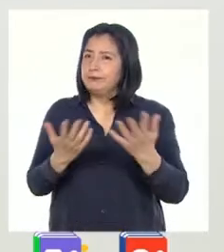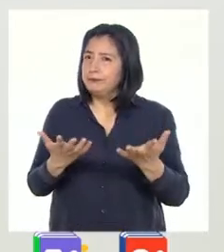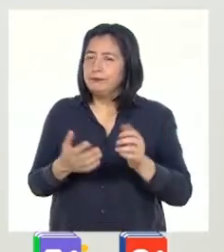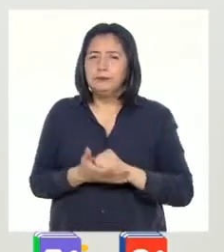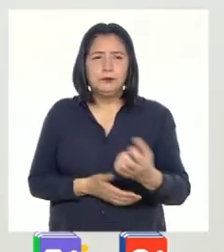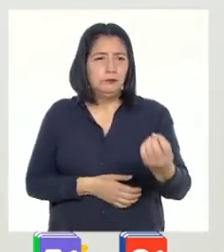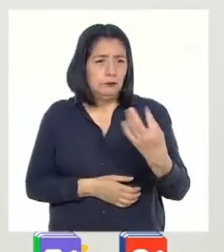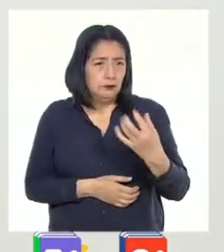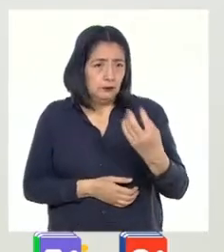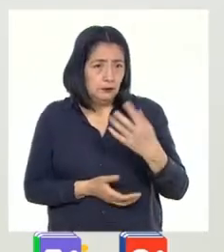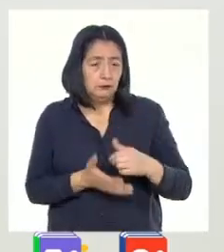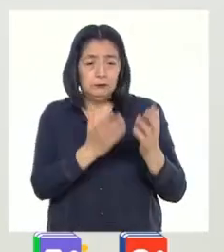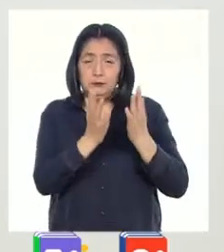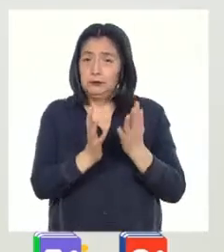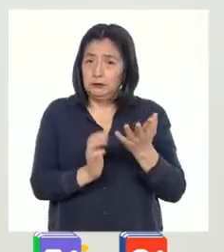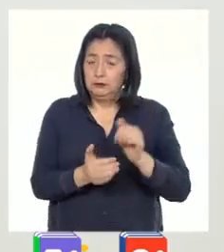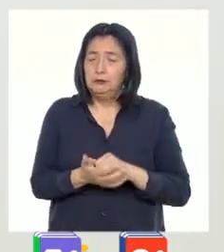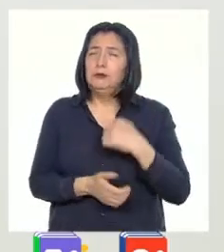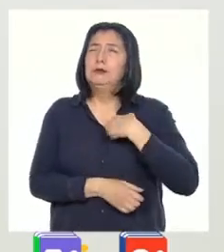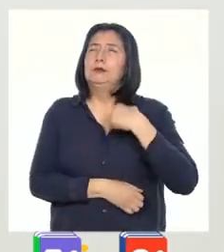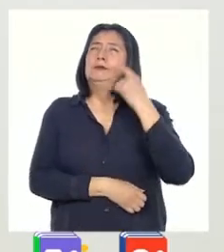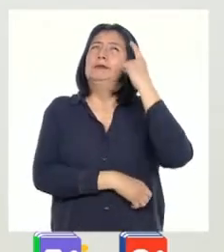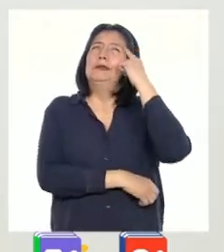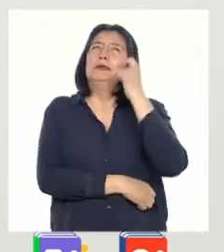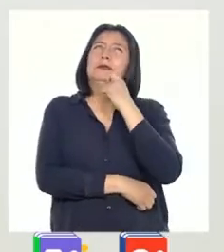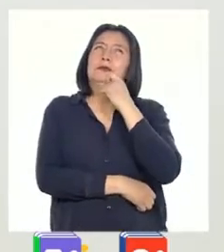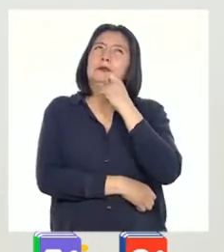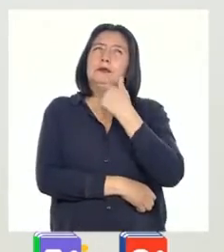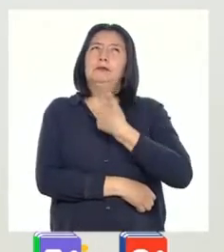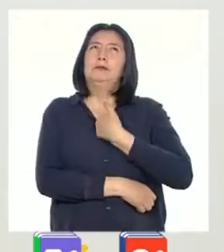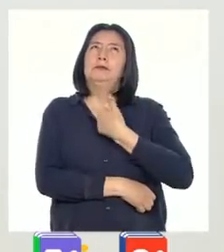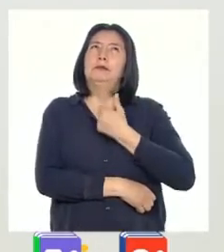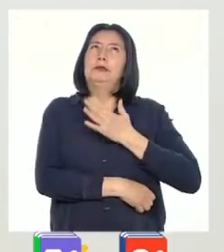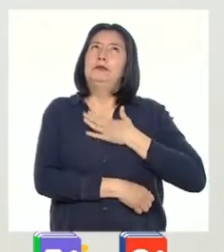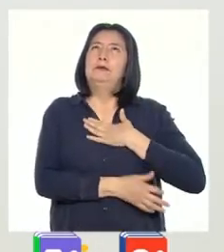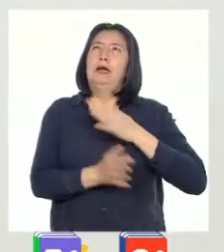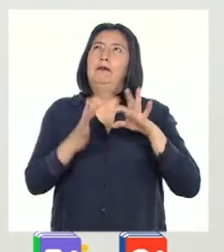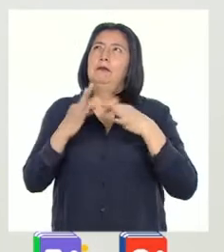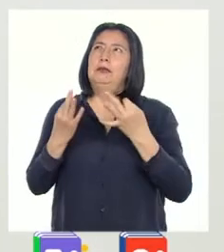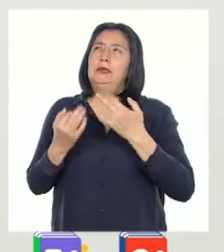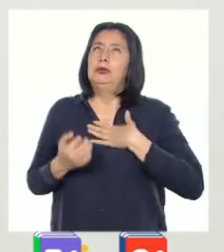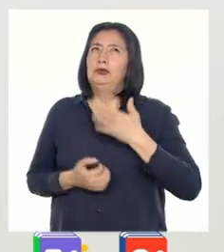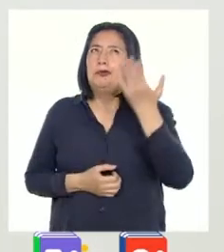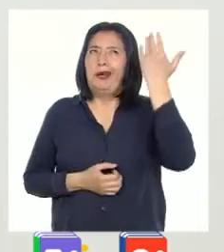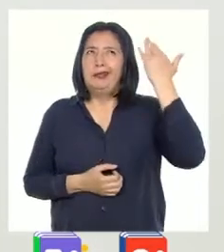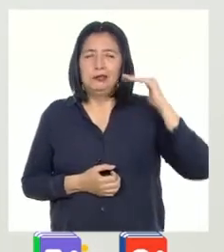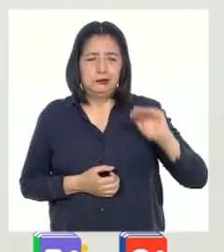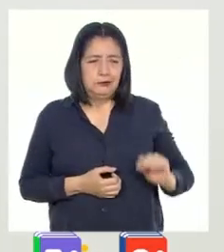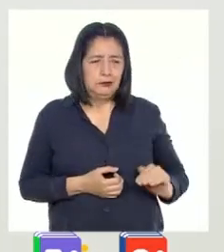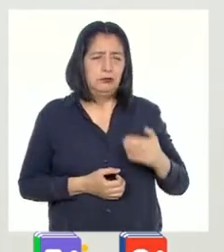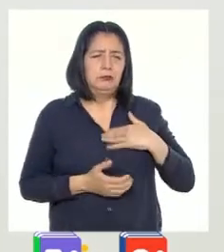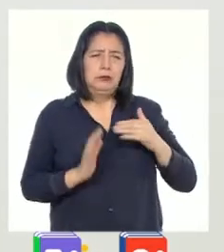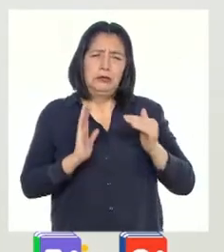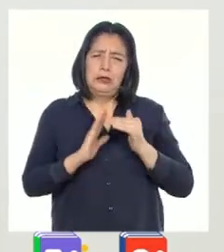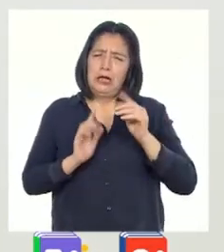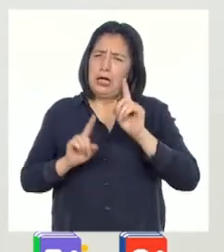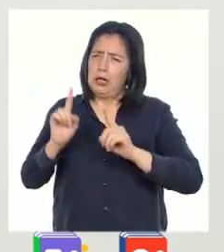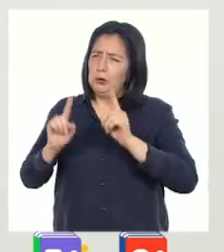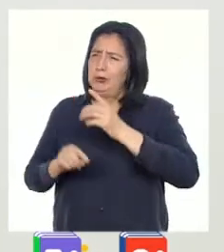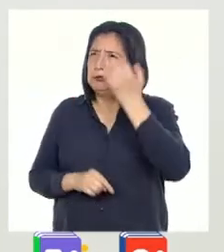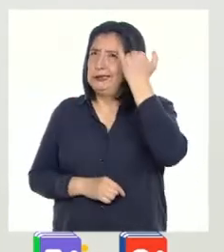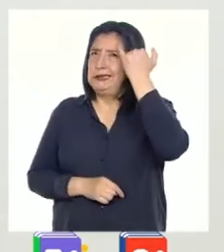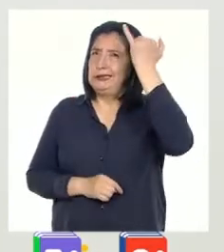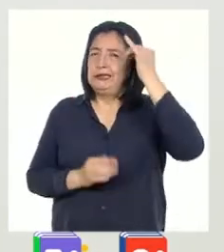que me dijeron mis estudiantes me hizo pensar en mi propio hogar. De niño en casa también había algunas ideas